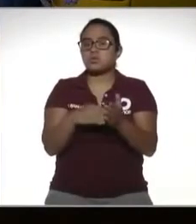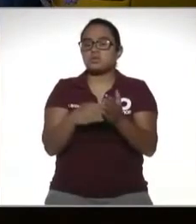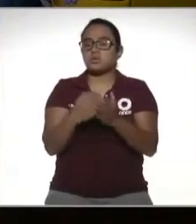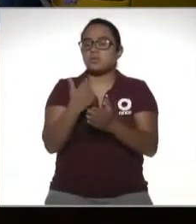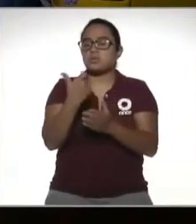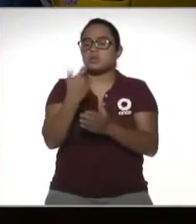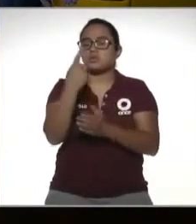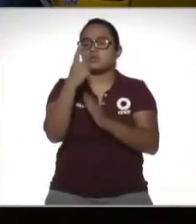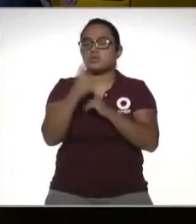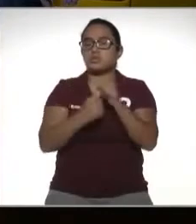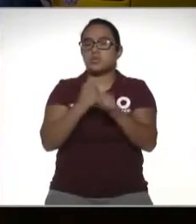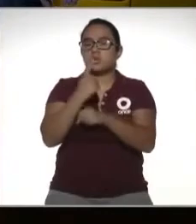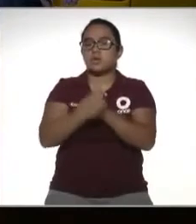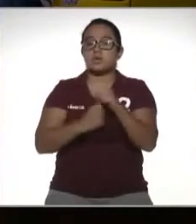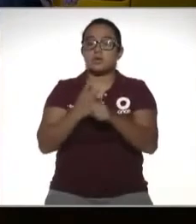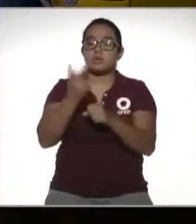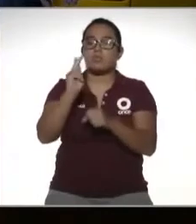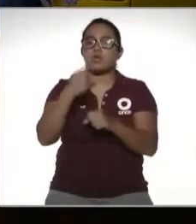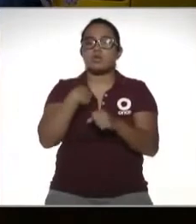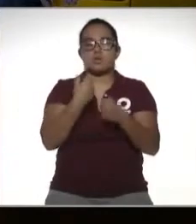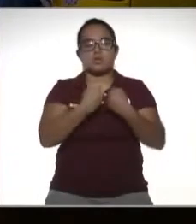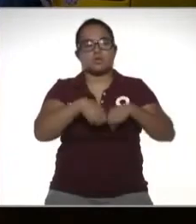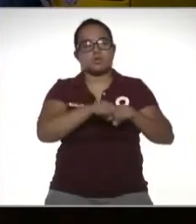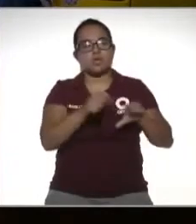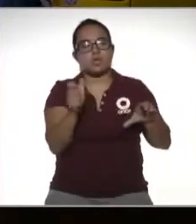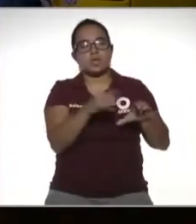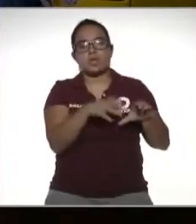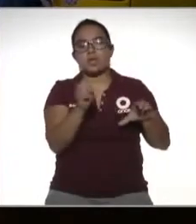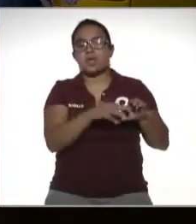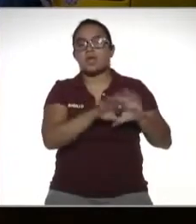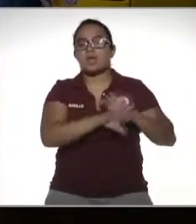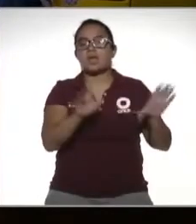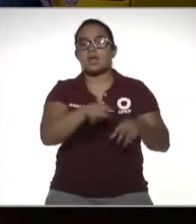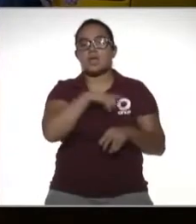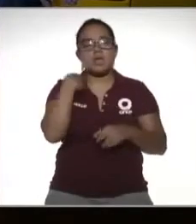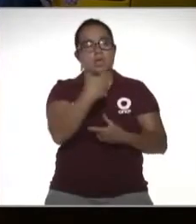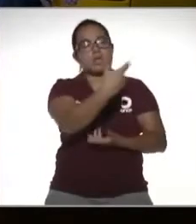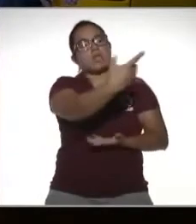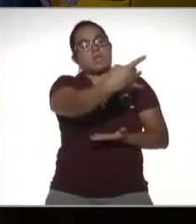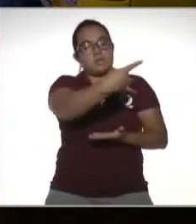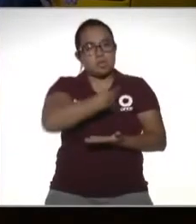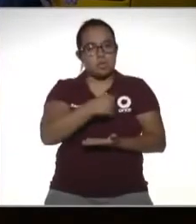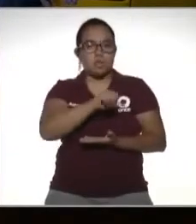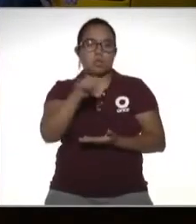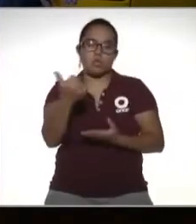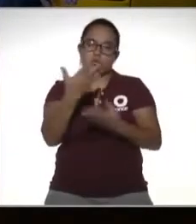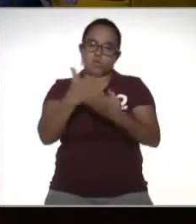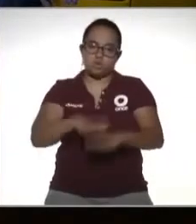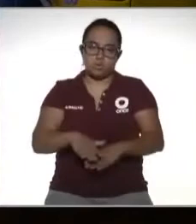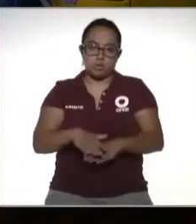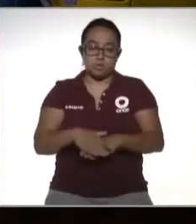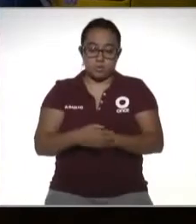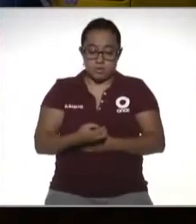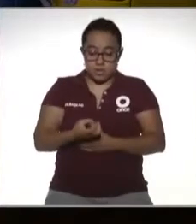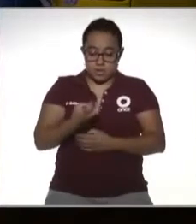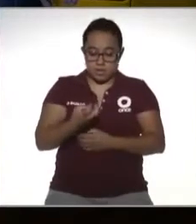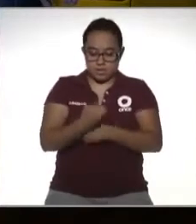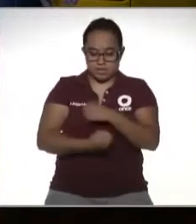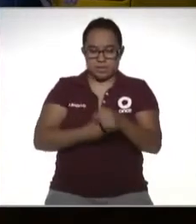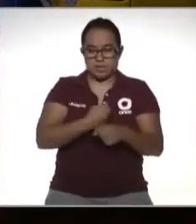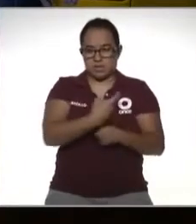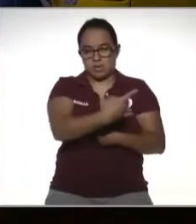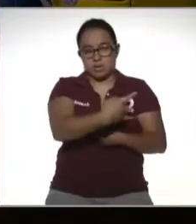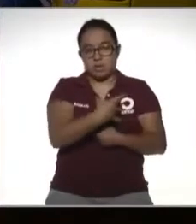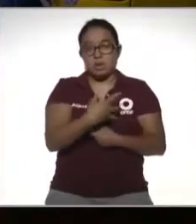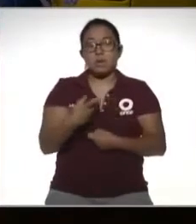anuales pero tenía un seguro de ahorros que ya venció y me lo depositaron en otra cuenta este año pero